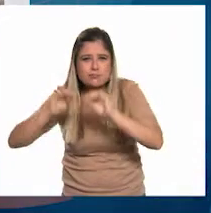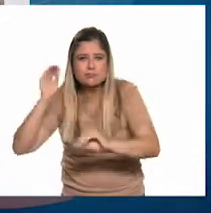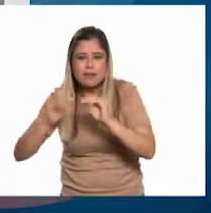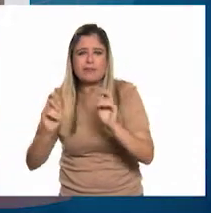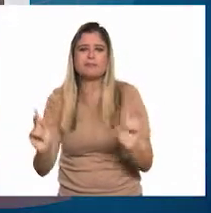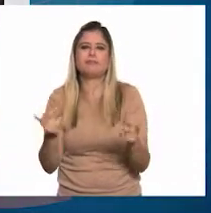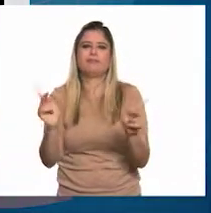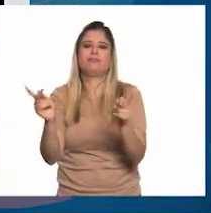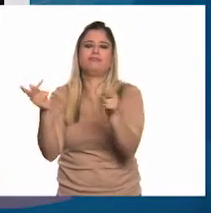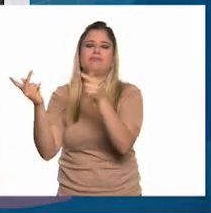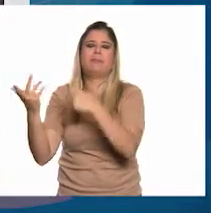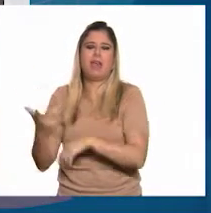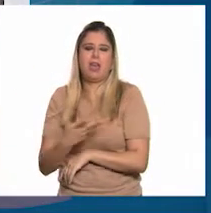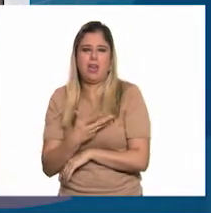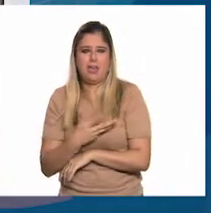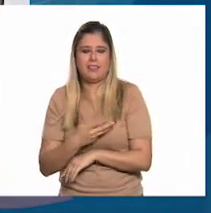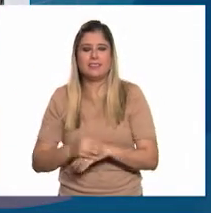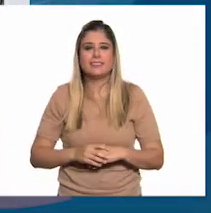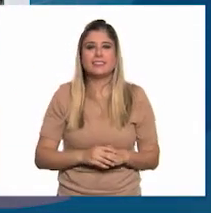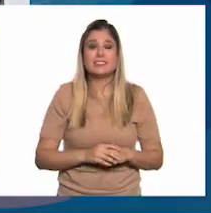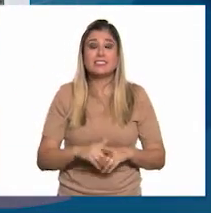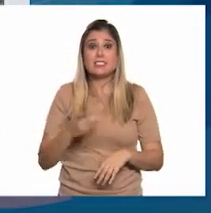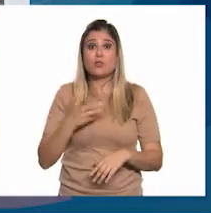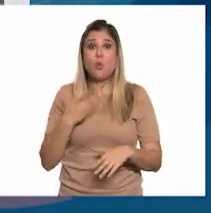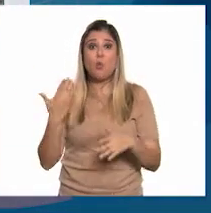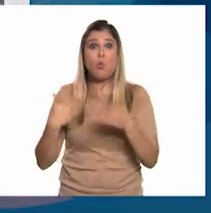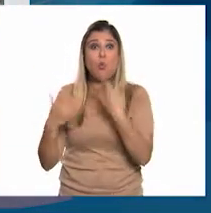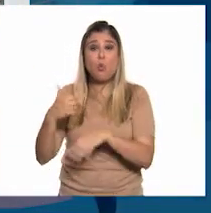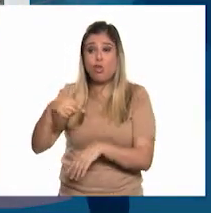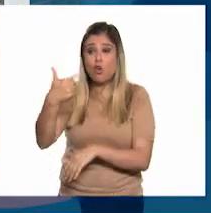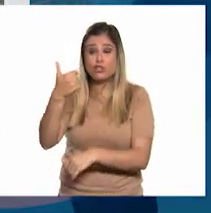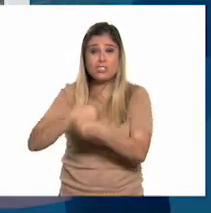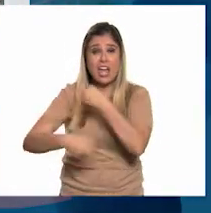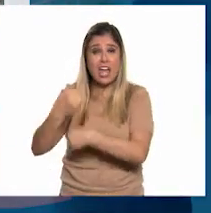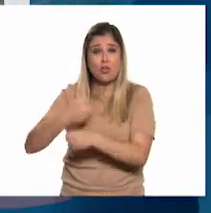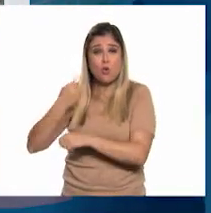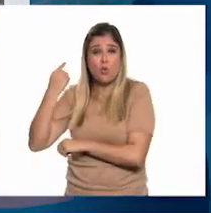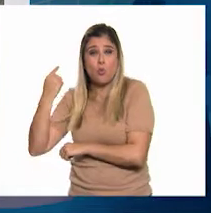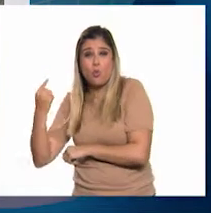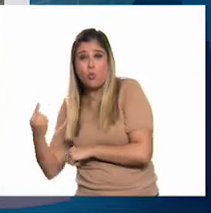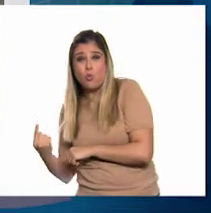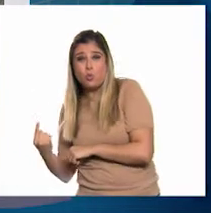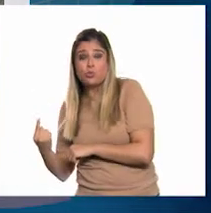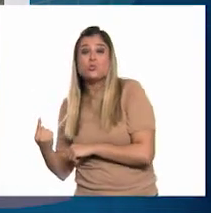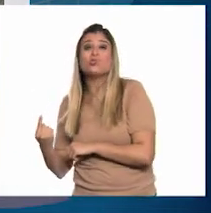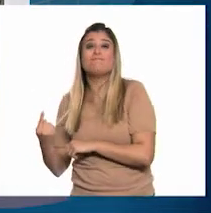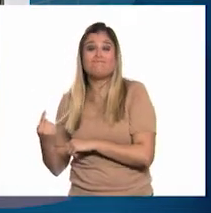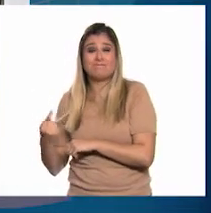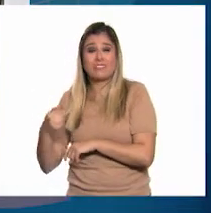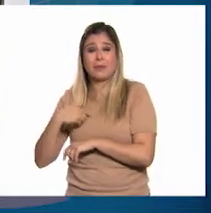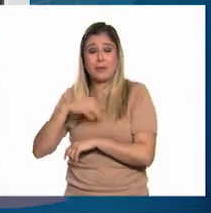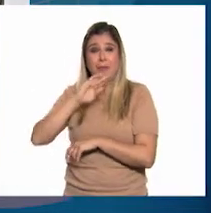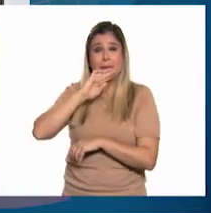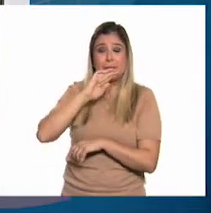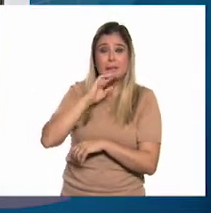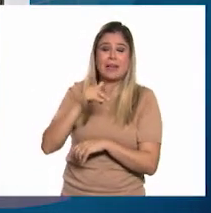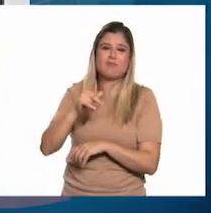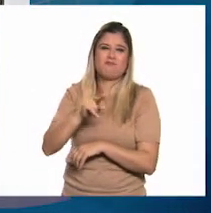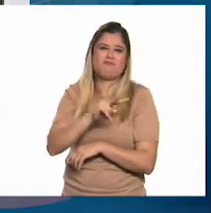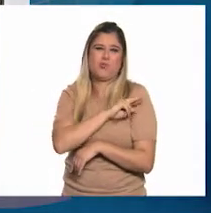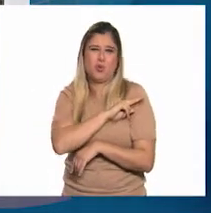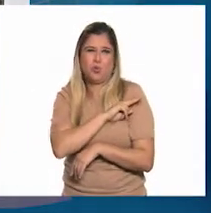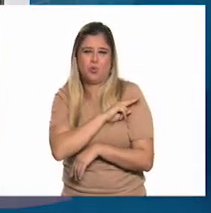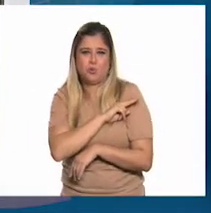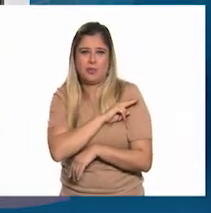generamos empleos. Llevo desde los 12 años, pues mi mamá quedó viuda